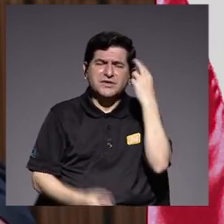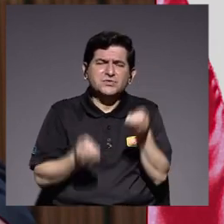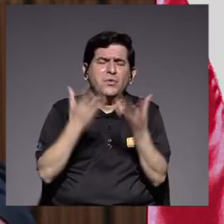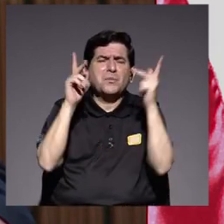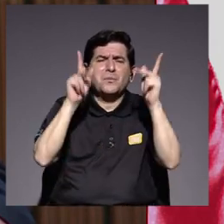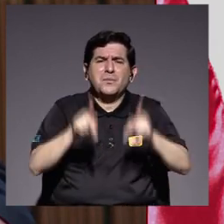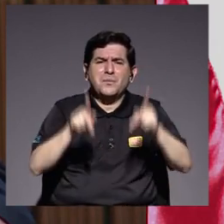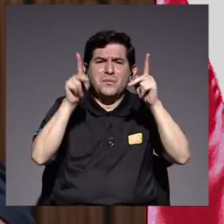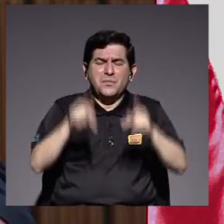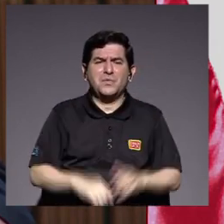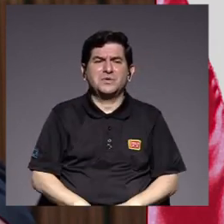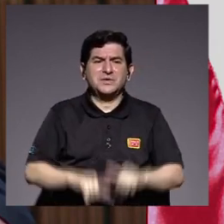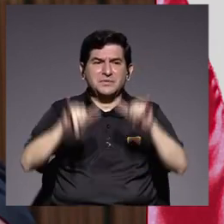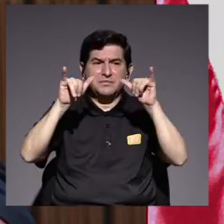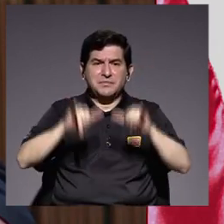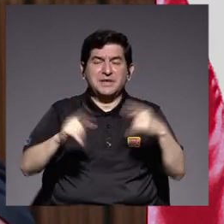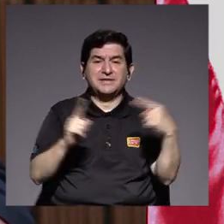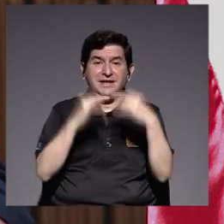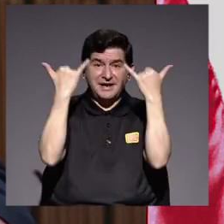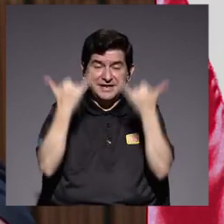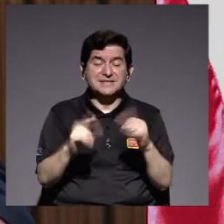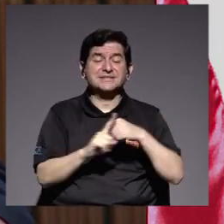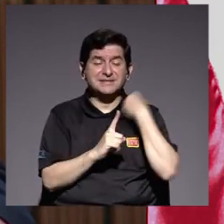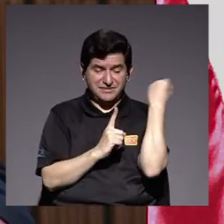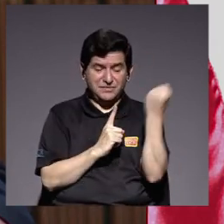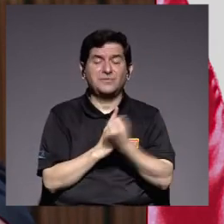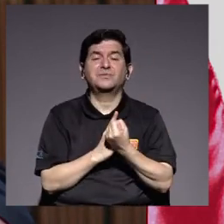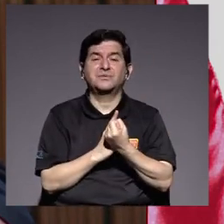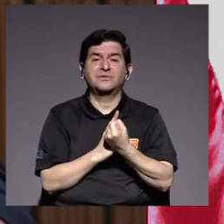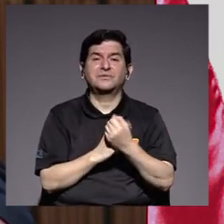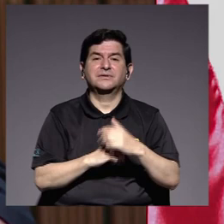que se mantienen a la fecha en esta situación